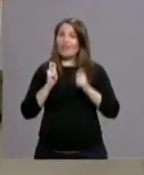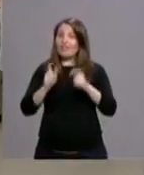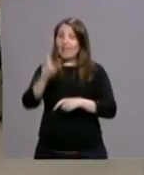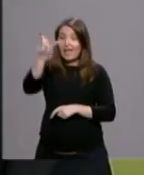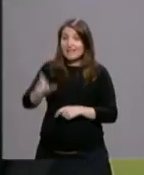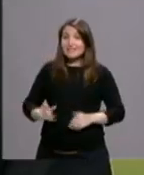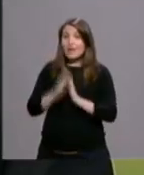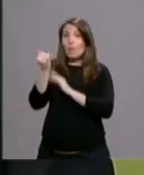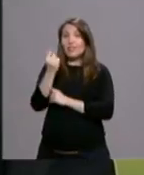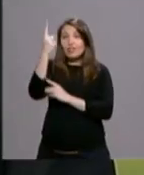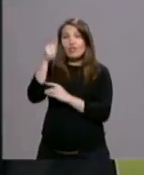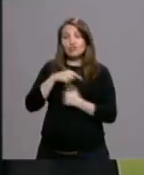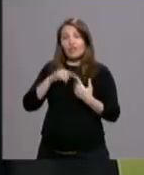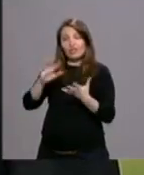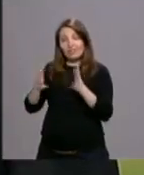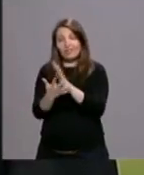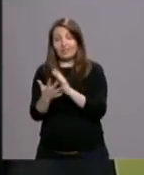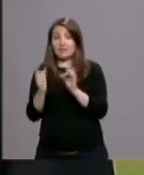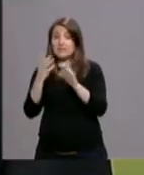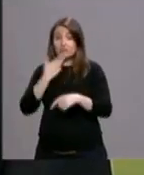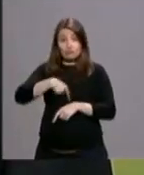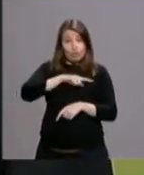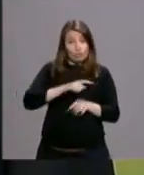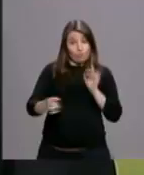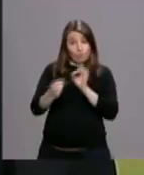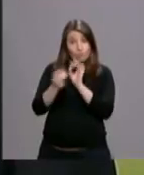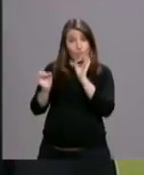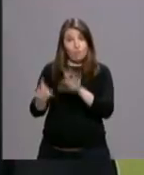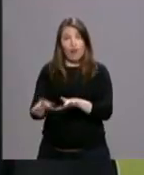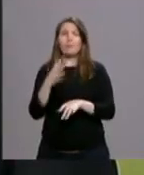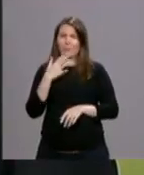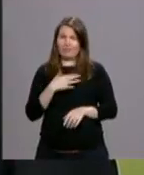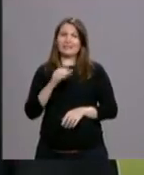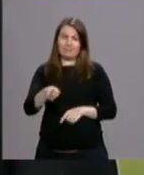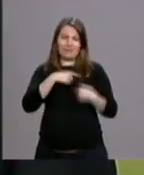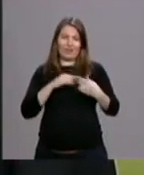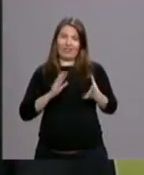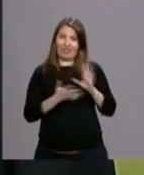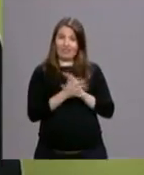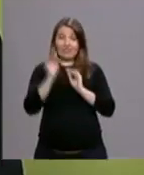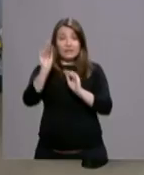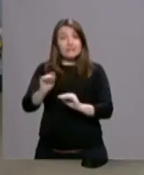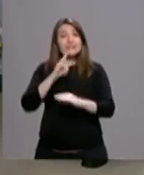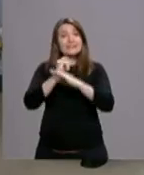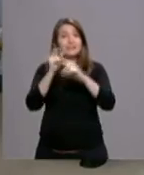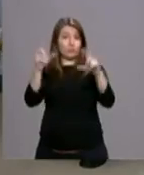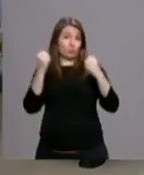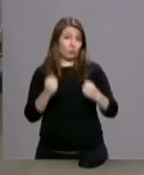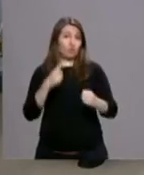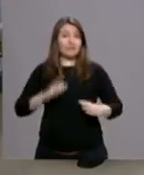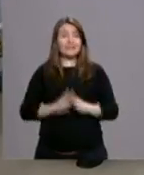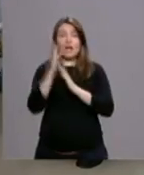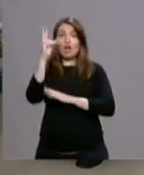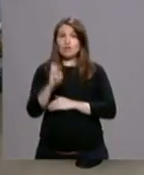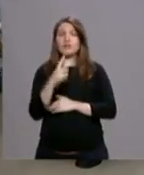de Dios y que si le dejamos, nos cambiara también el nuestro. La Fundación Instituto San José desarrolla su actividad hospitalaria en Madrid y suma